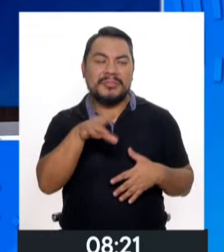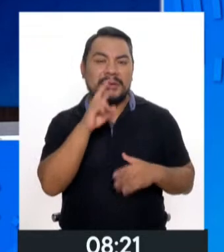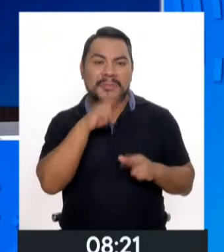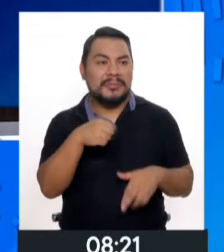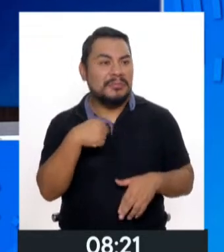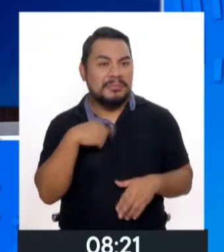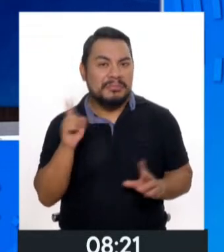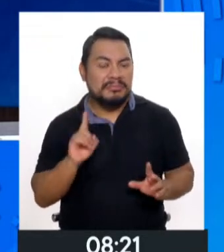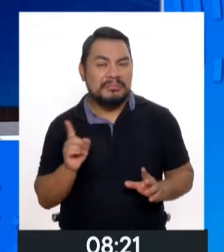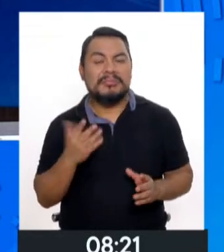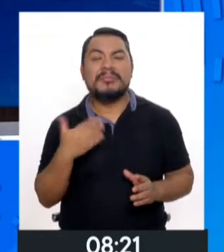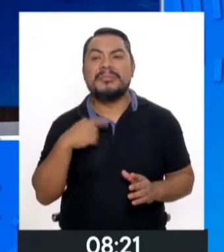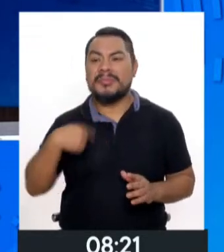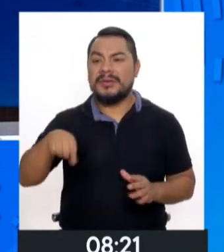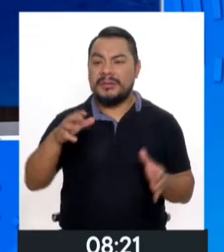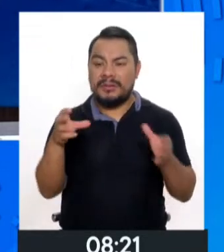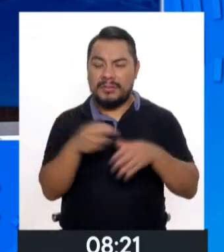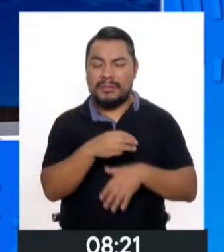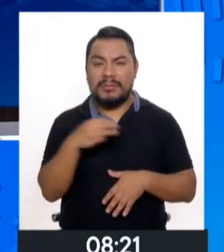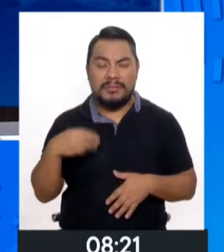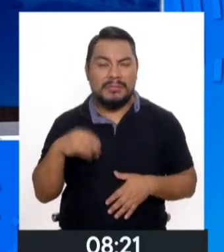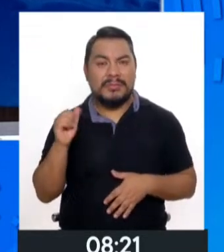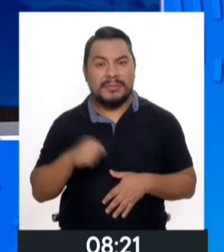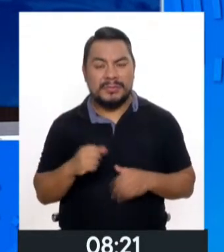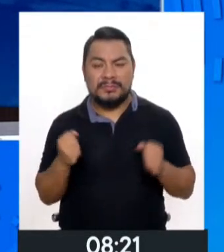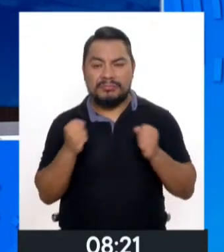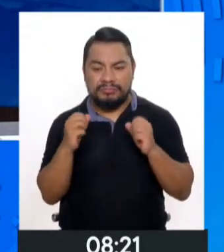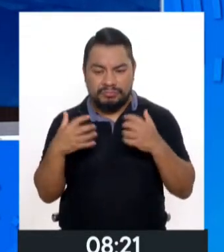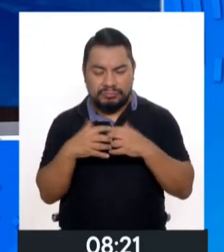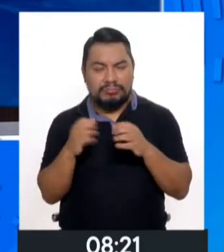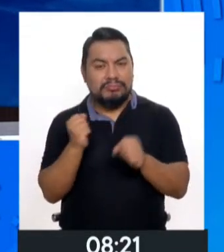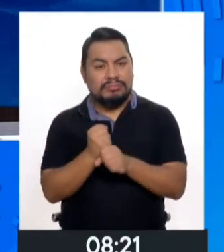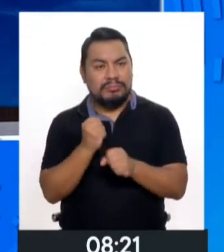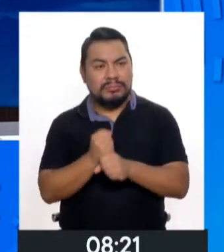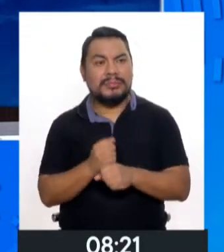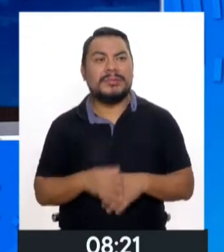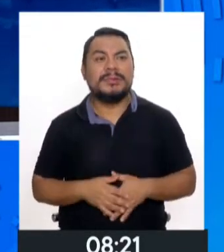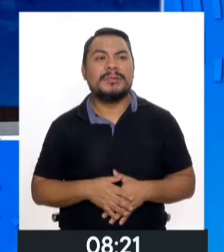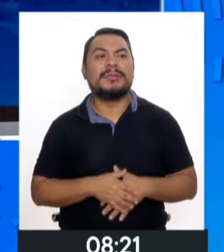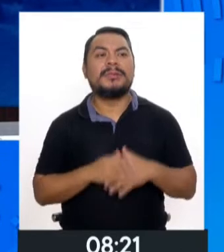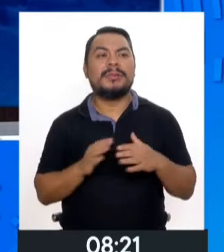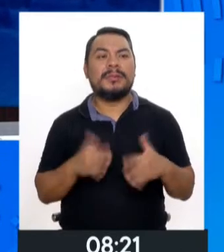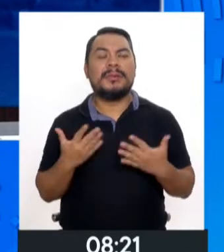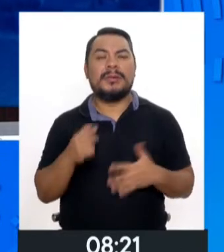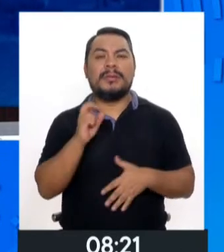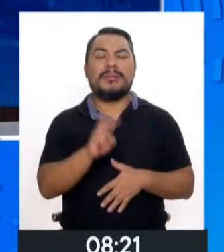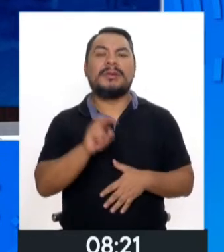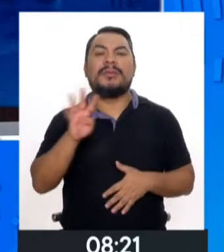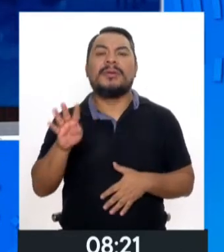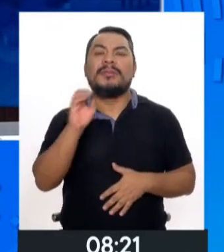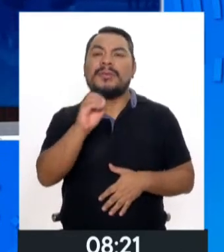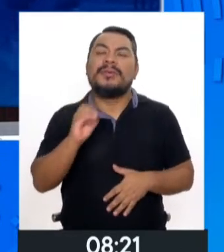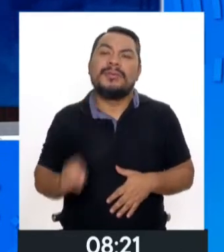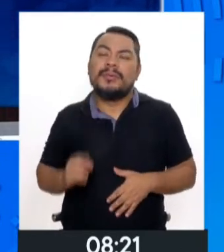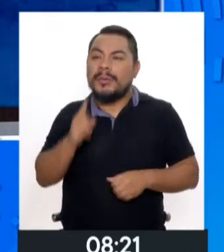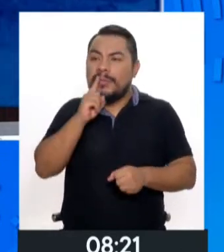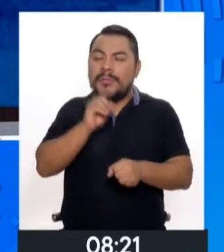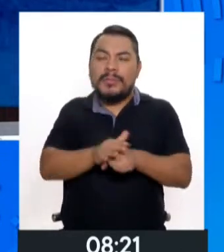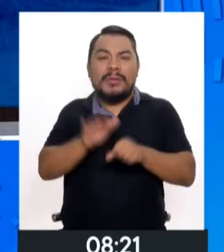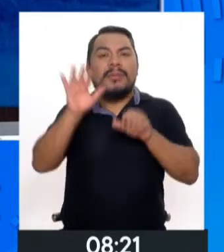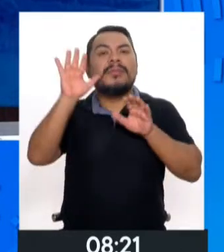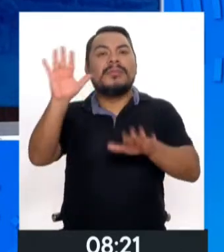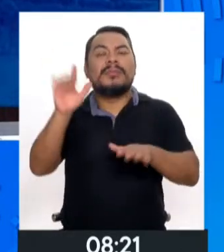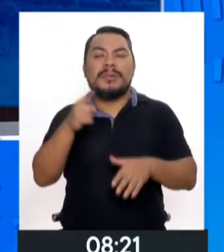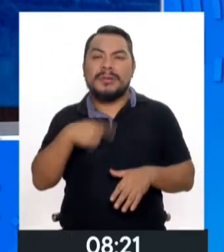contestar yo. Somos un gabinete cohesionado que trabaja 24 por 7, comprometido con